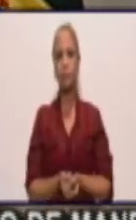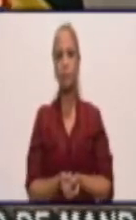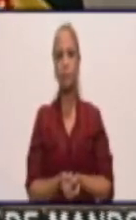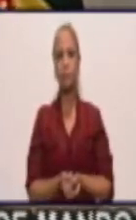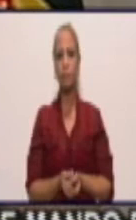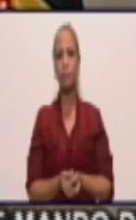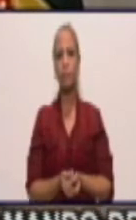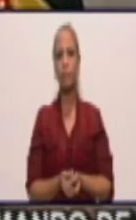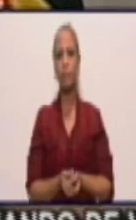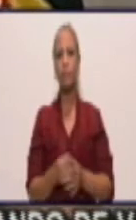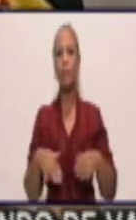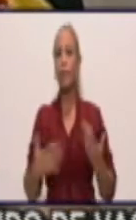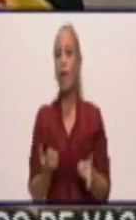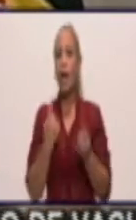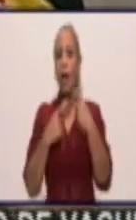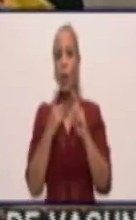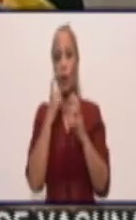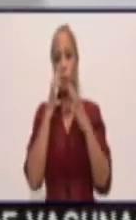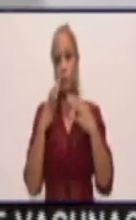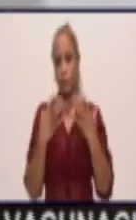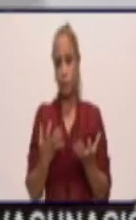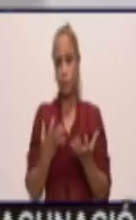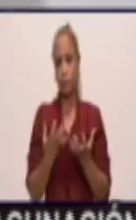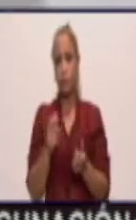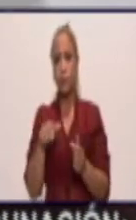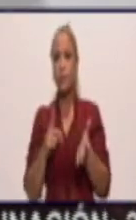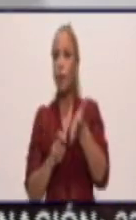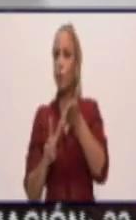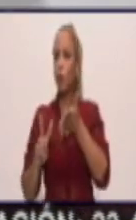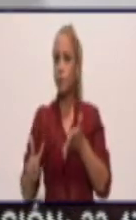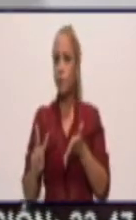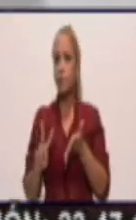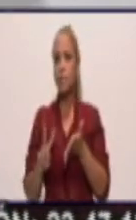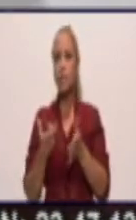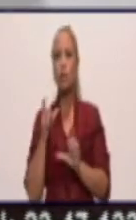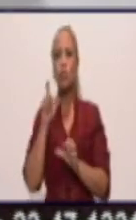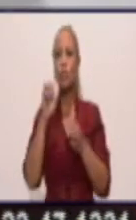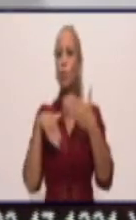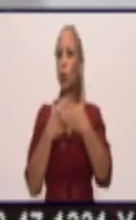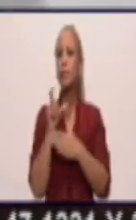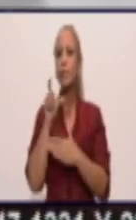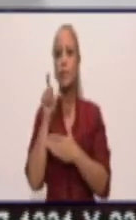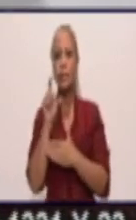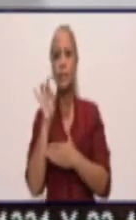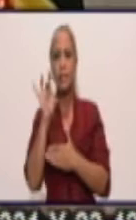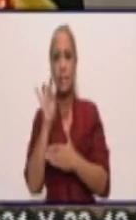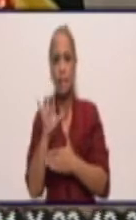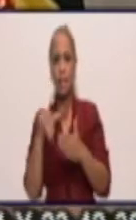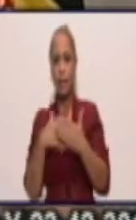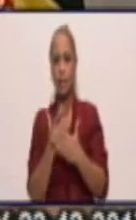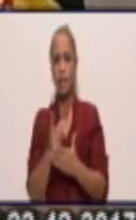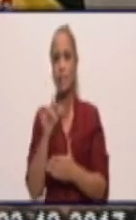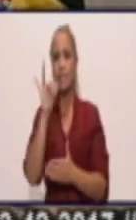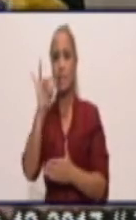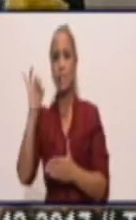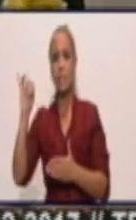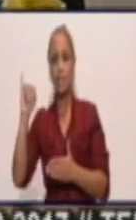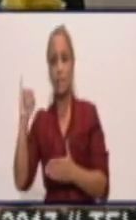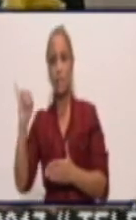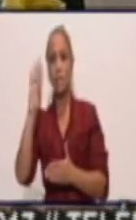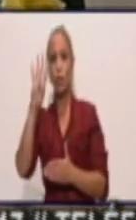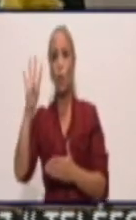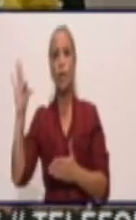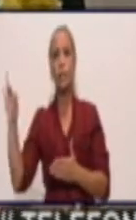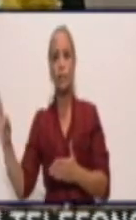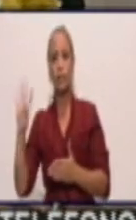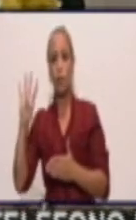Como dato que les voy a dar hoy de la provincia, es que en los últimos 15 días van 644 casos y